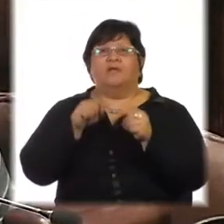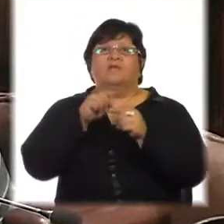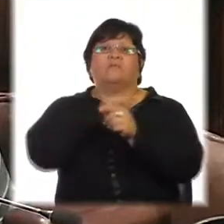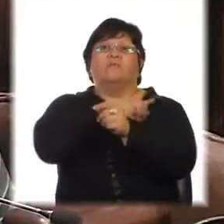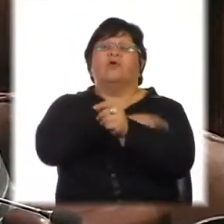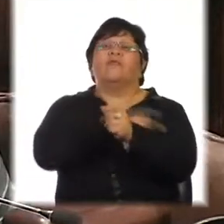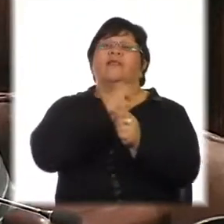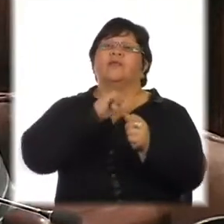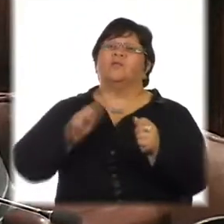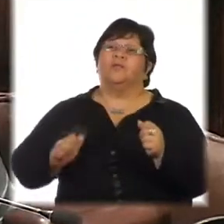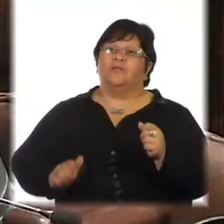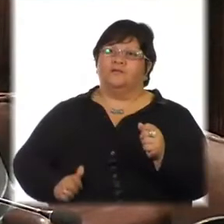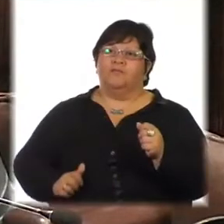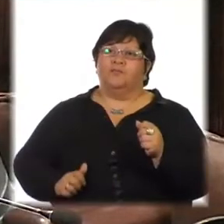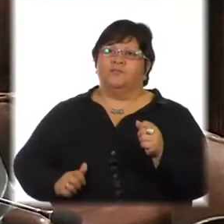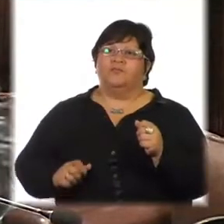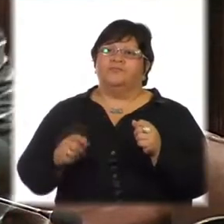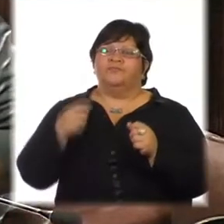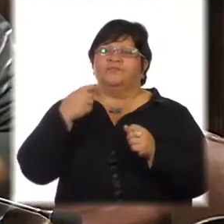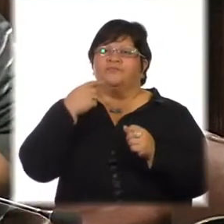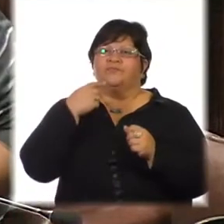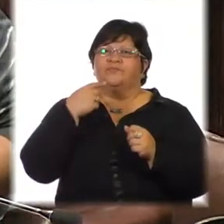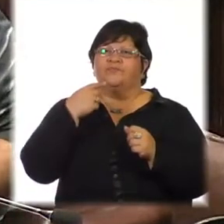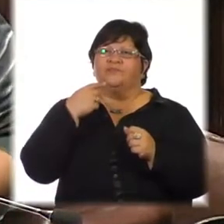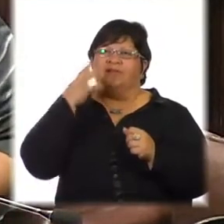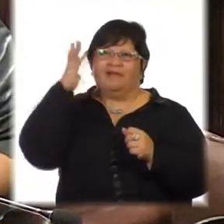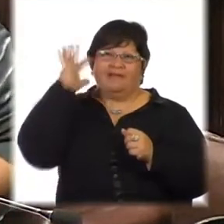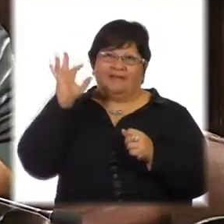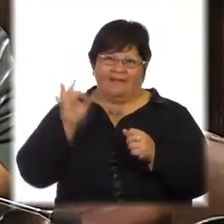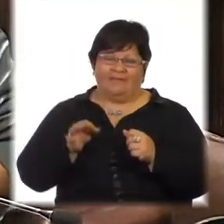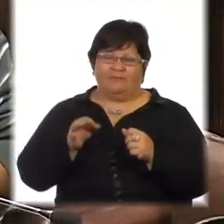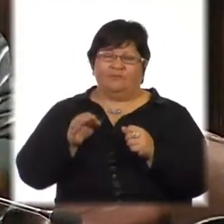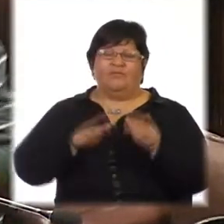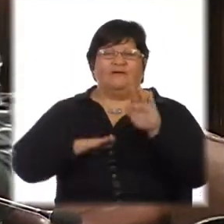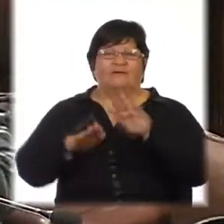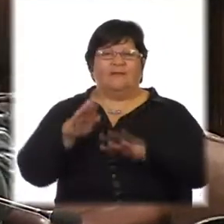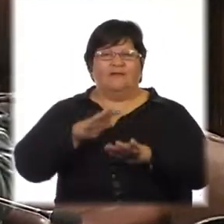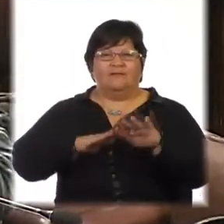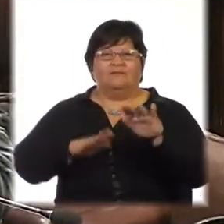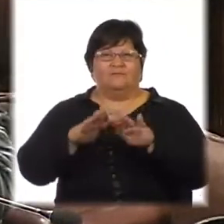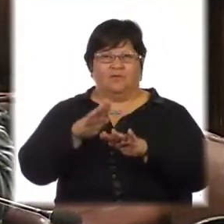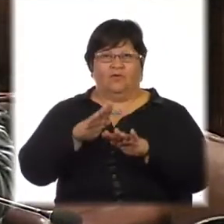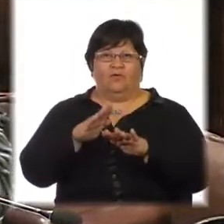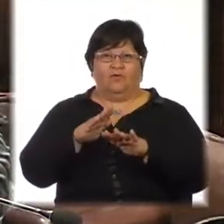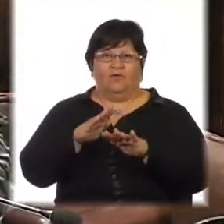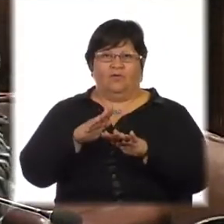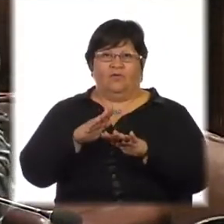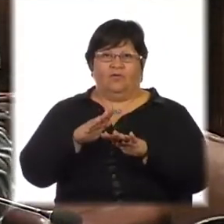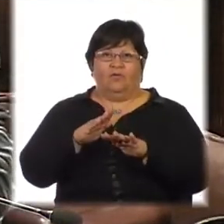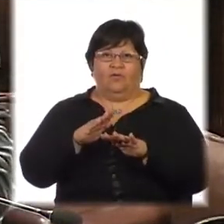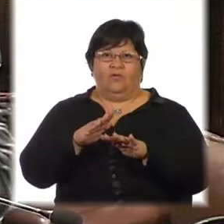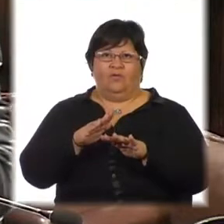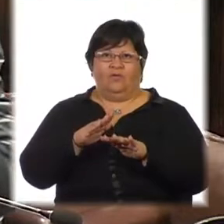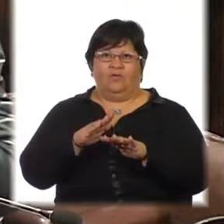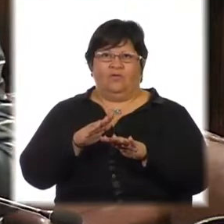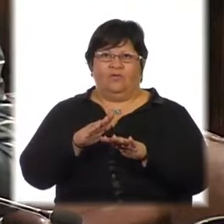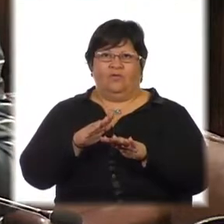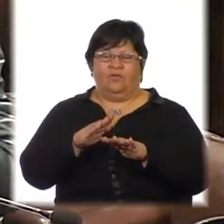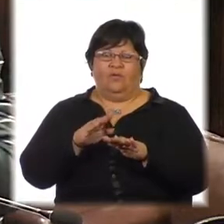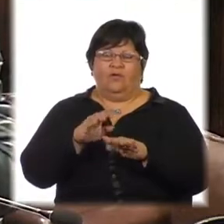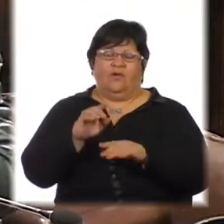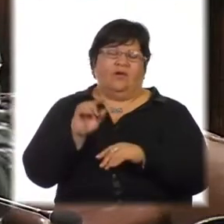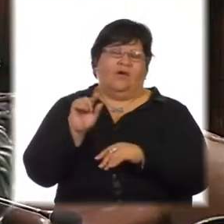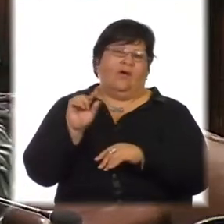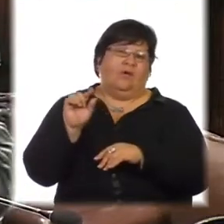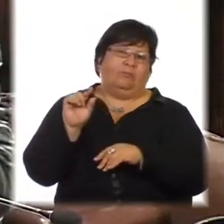algo que entendemos justo, que es la reparación a un pequeño porcentaje, a un